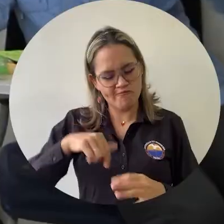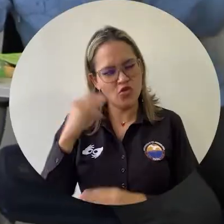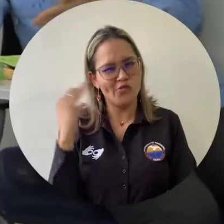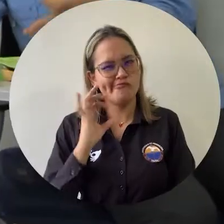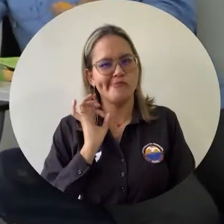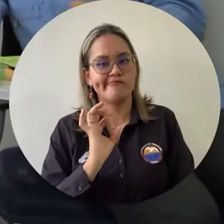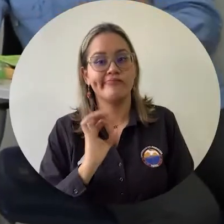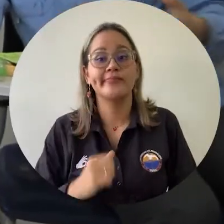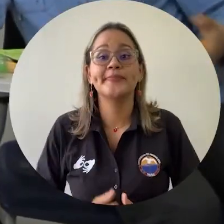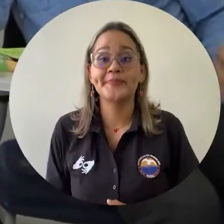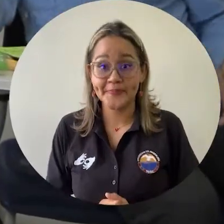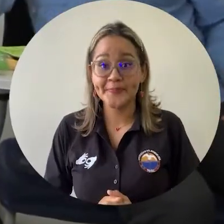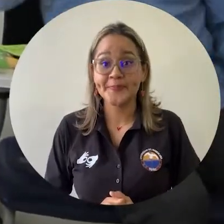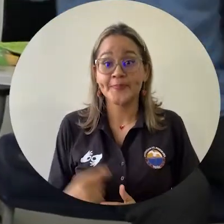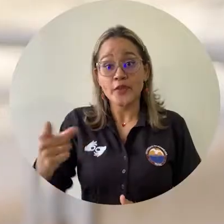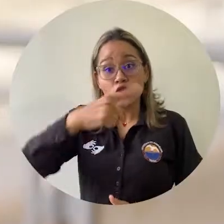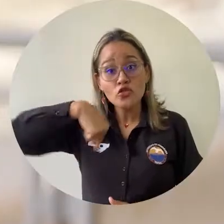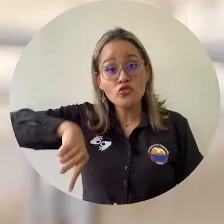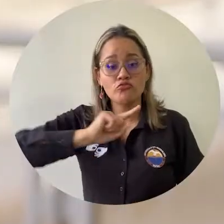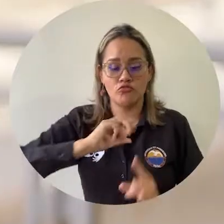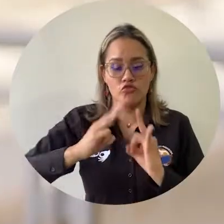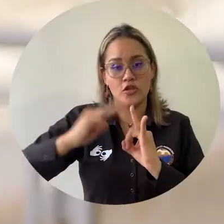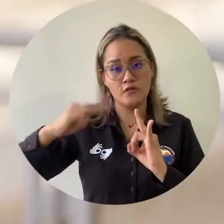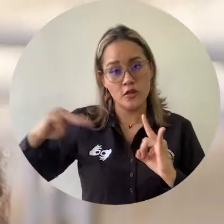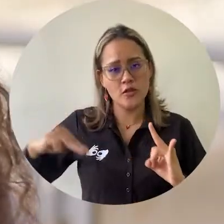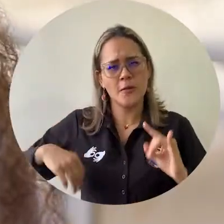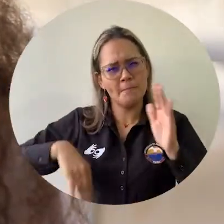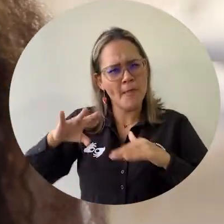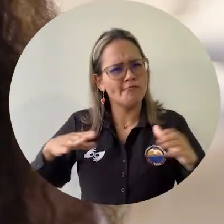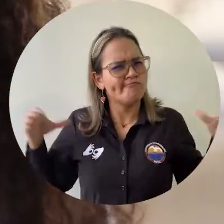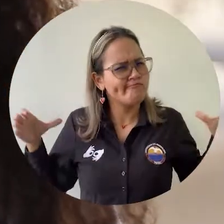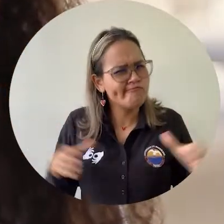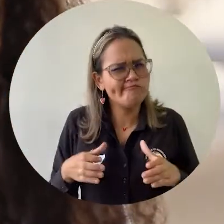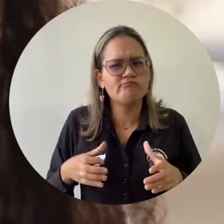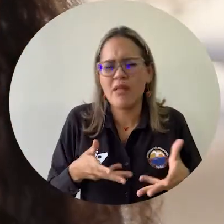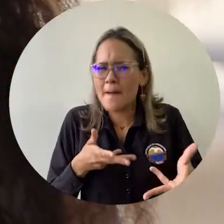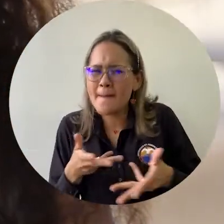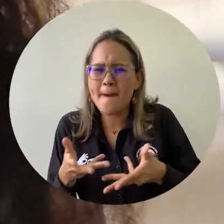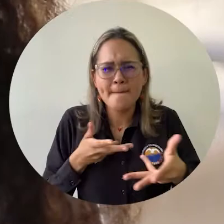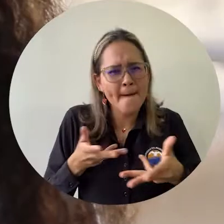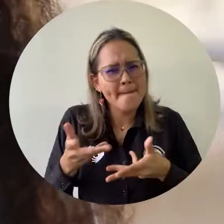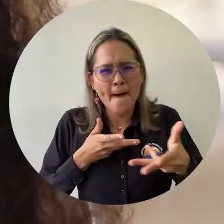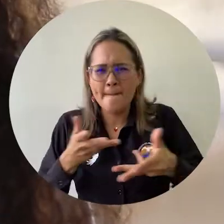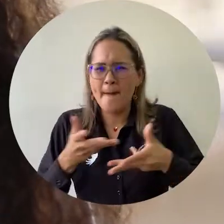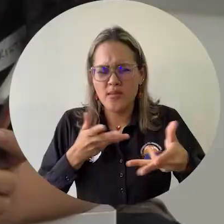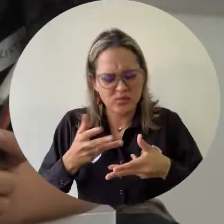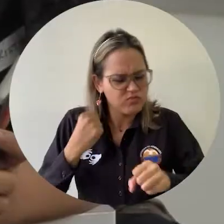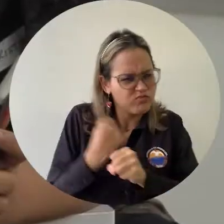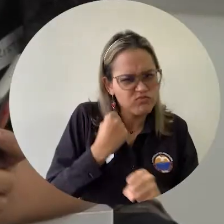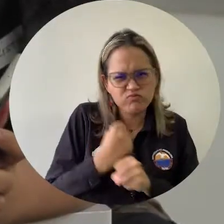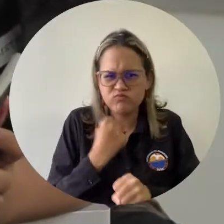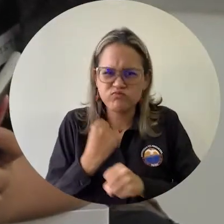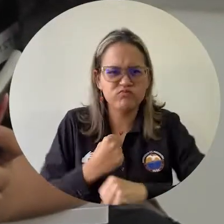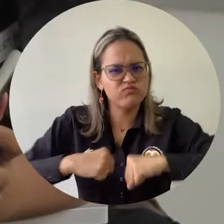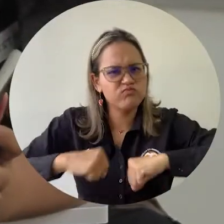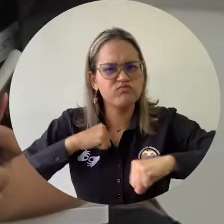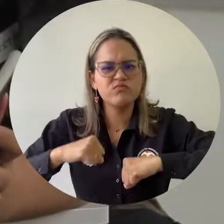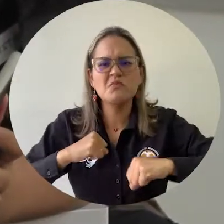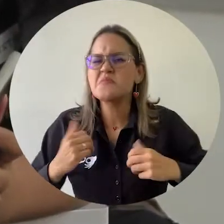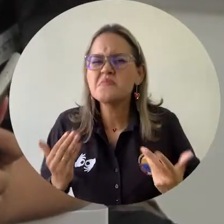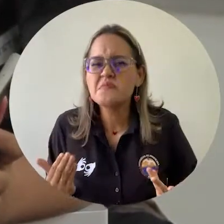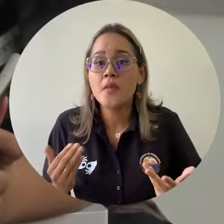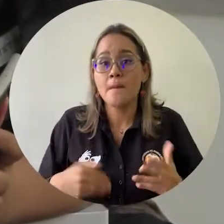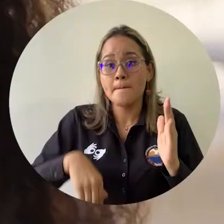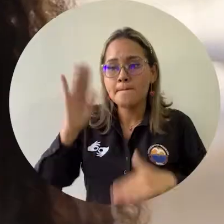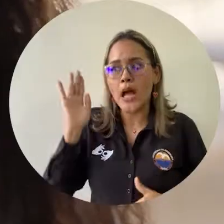aves que se lideran en Colombia. Nosotros como Universidad Magdalena y desde la Academia estamos trabajando o estamos participando